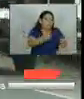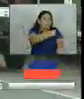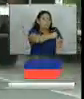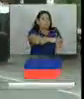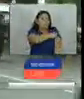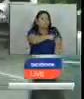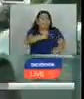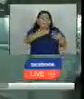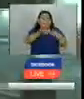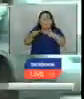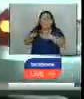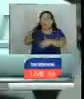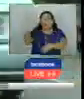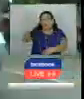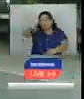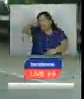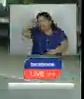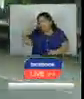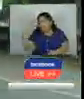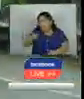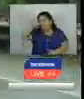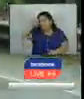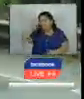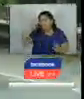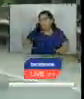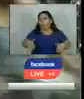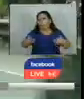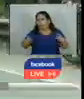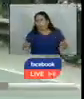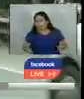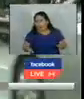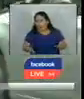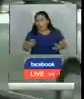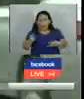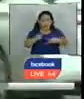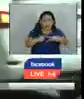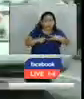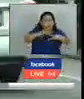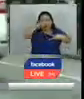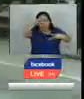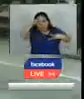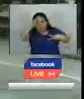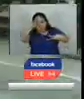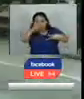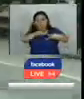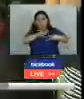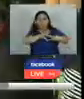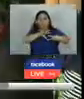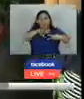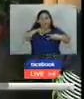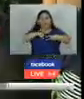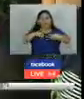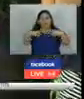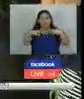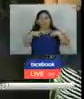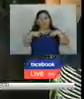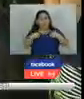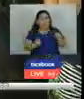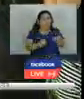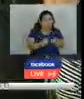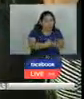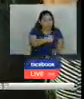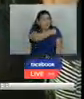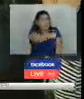el país y quienes deben hacer un gran esfuerzo para cumplir con las dos vocaciones que complementan sus vidas ser